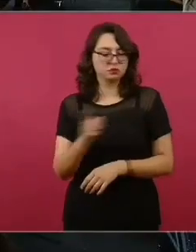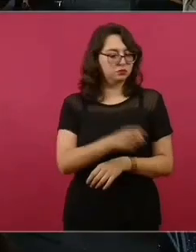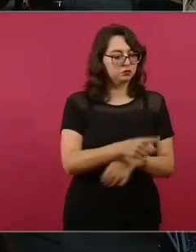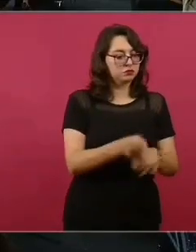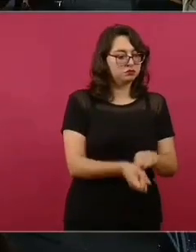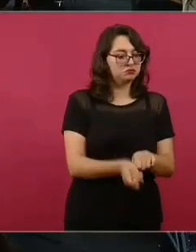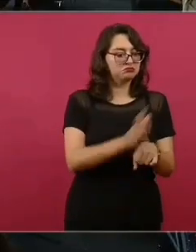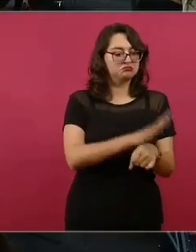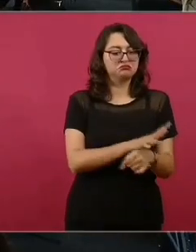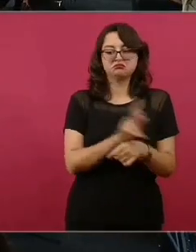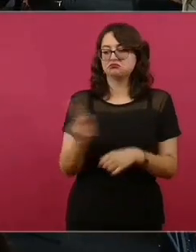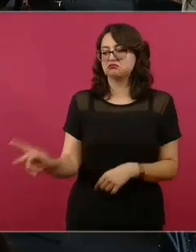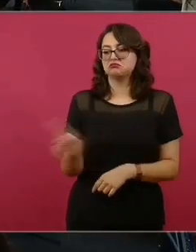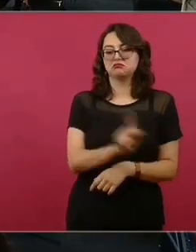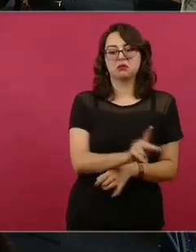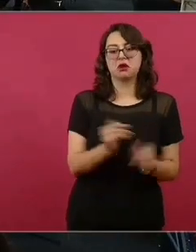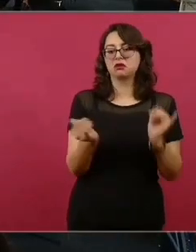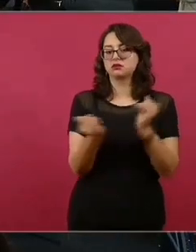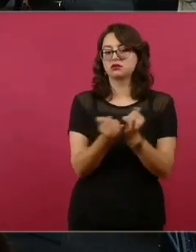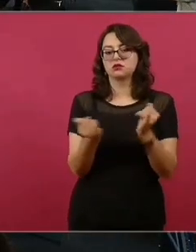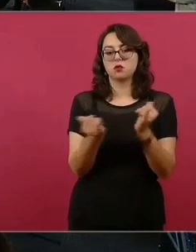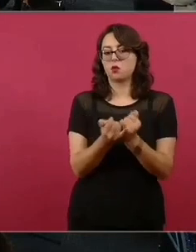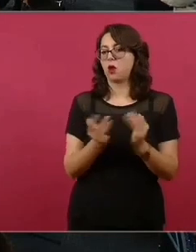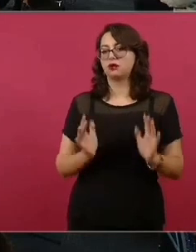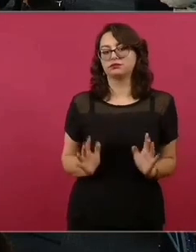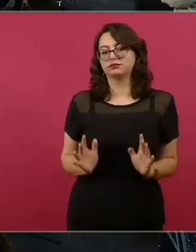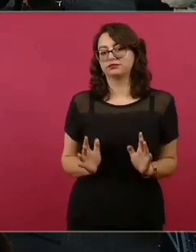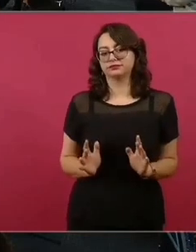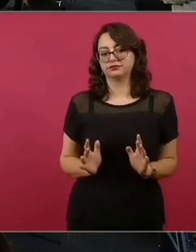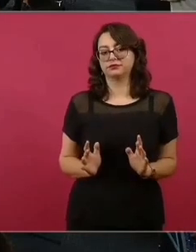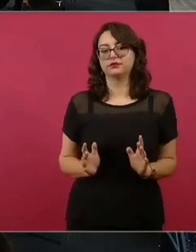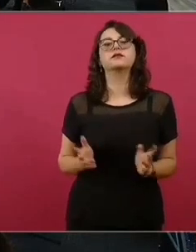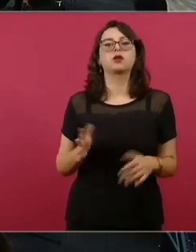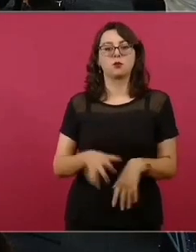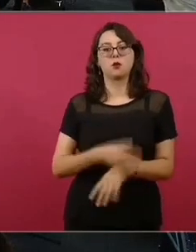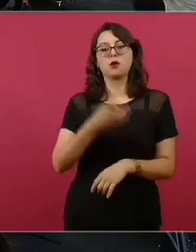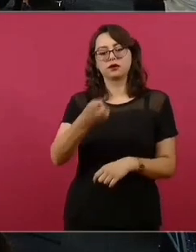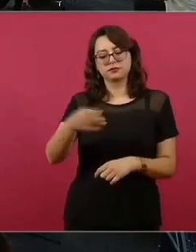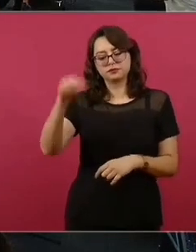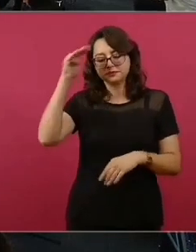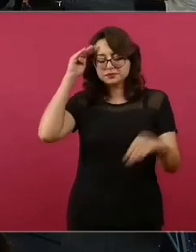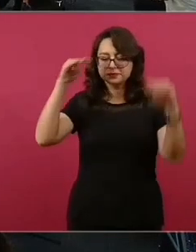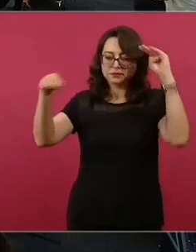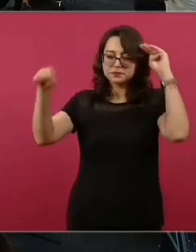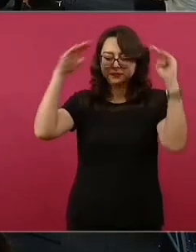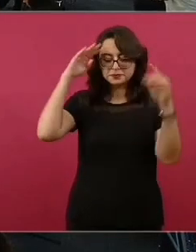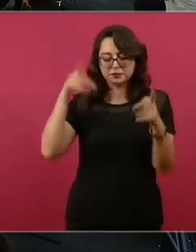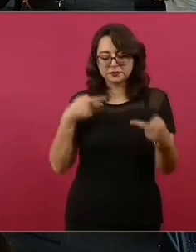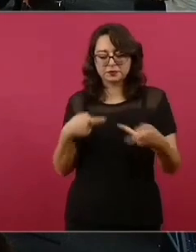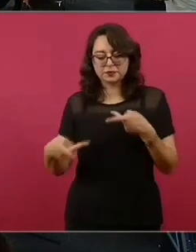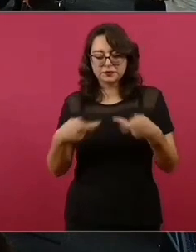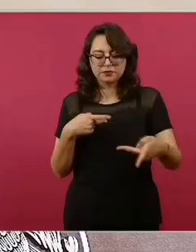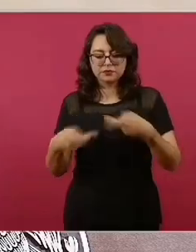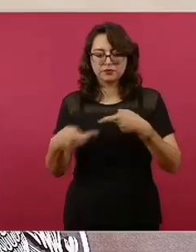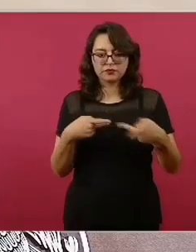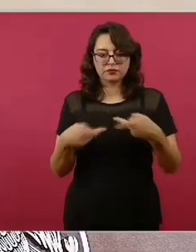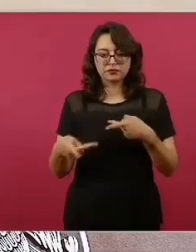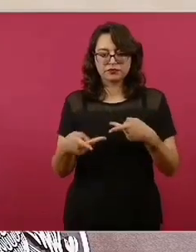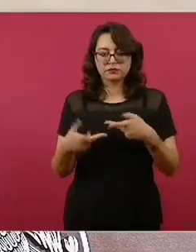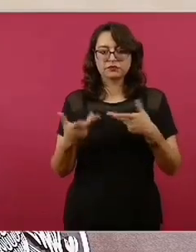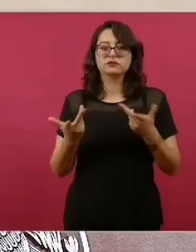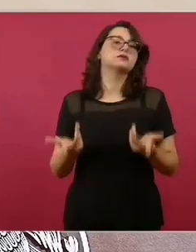con COVID-19. El plan tiene una serie de consideraciones que van desde el aprovechar